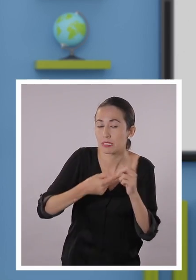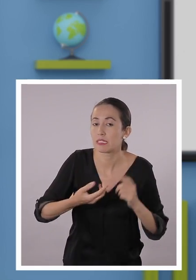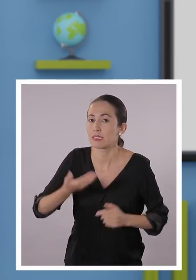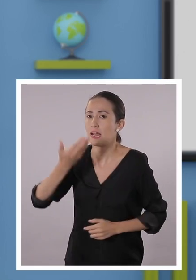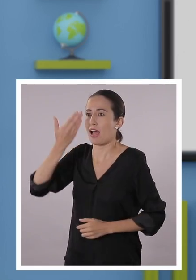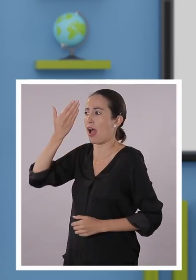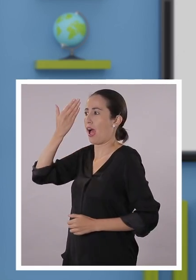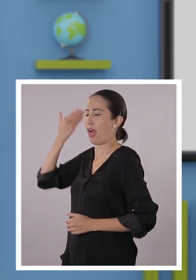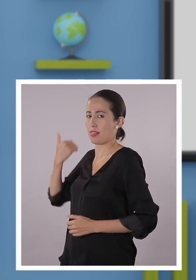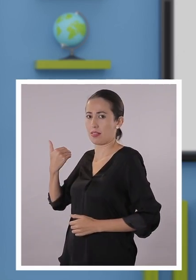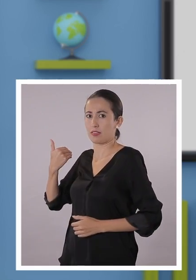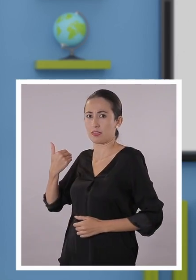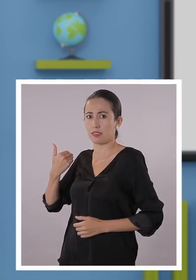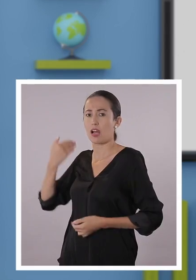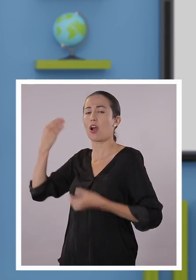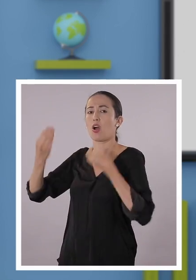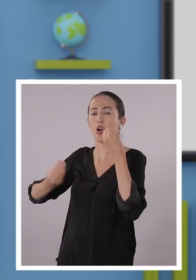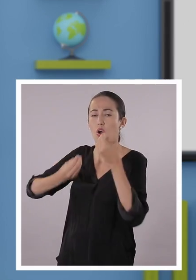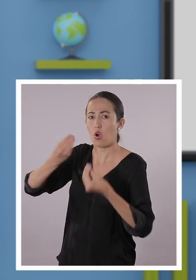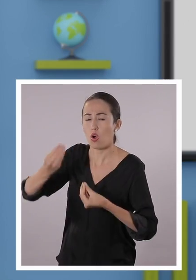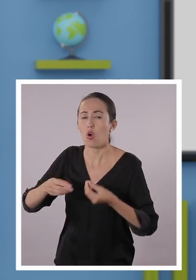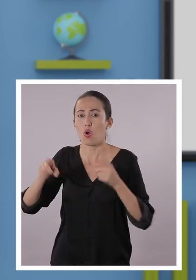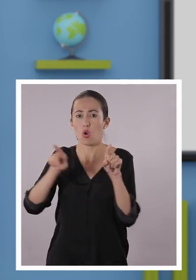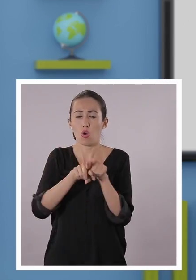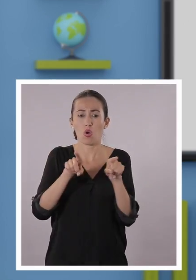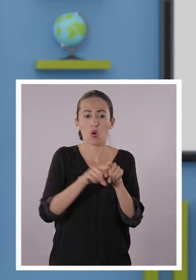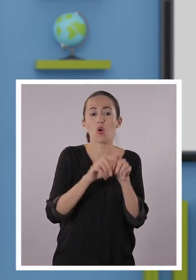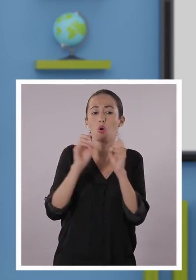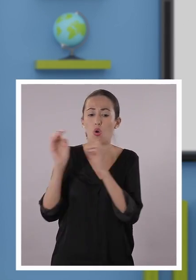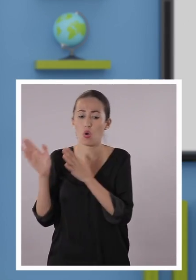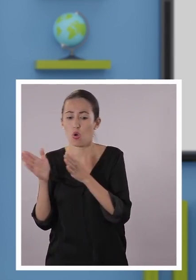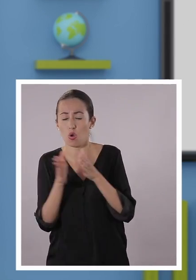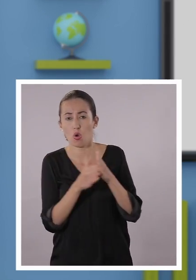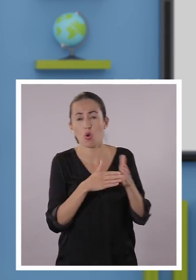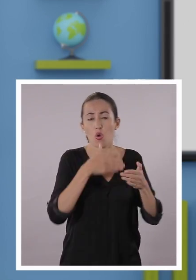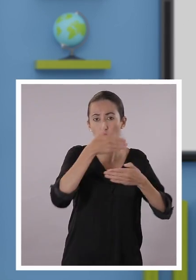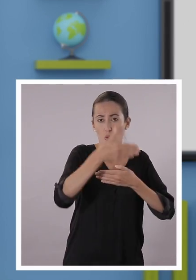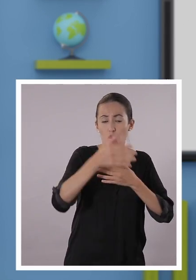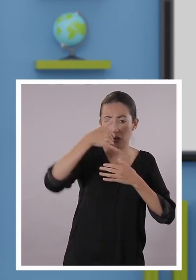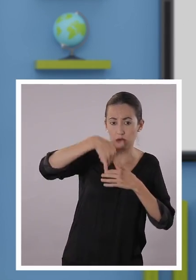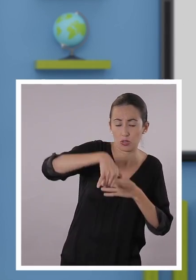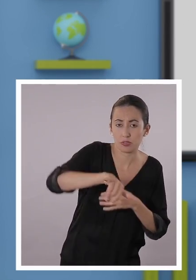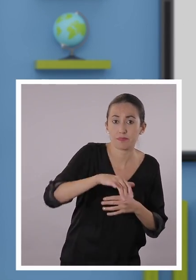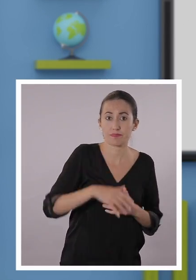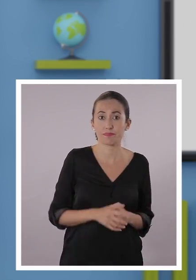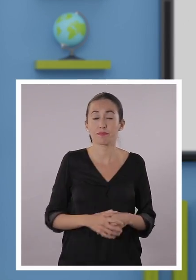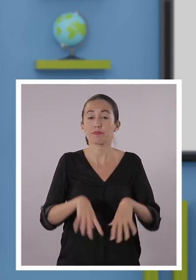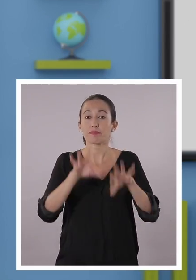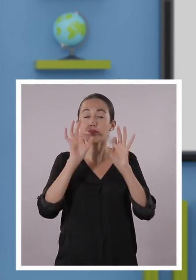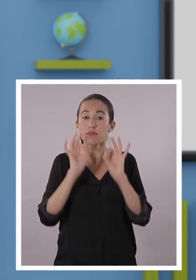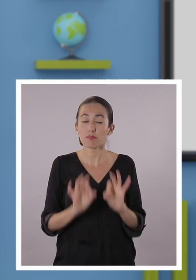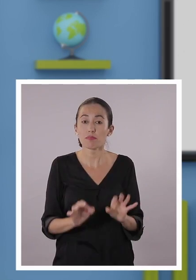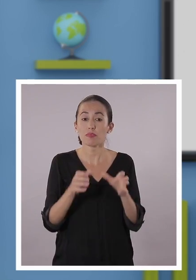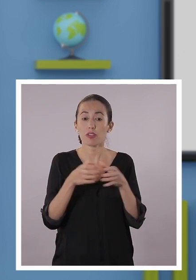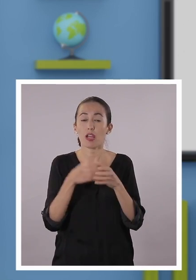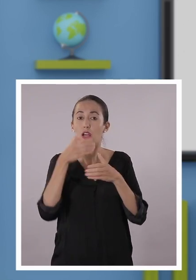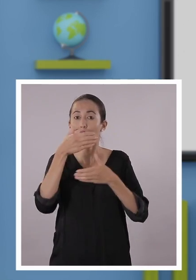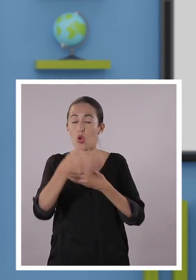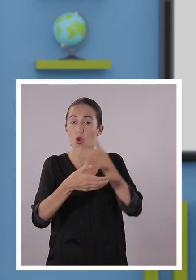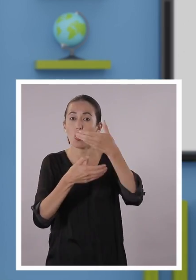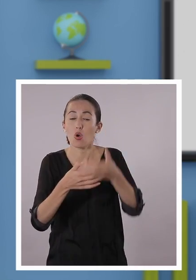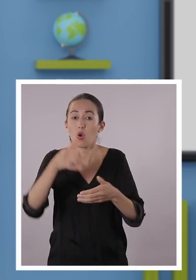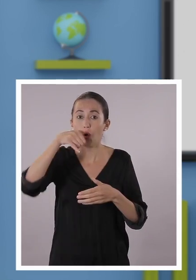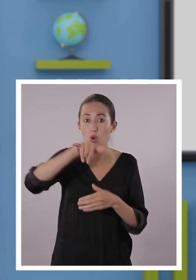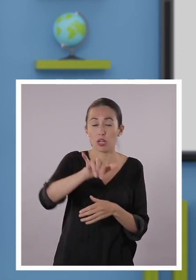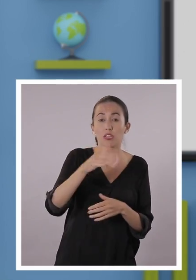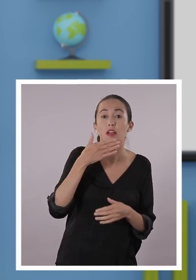antes de la fiesta para poder generar el balance del peso del penacho y practicar los bailes. Pero es un baile que les toma tres